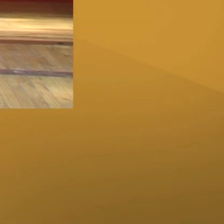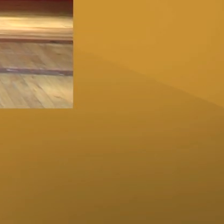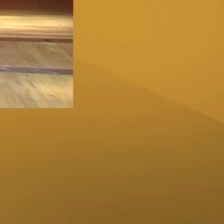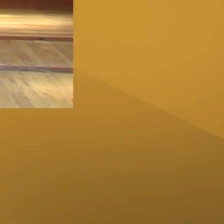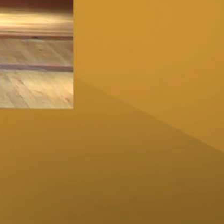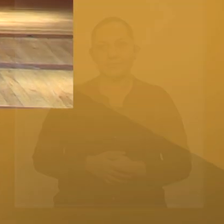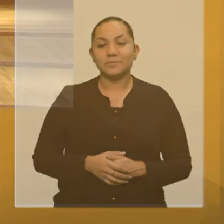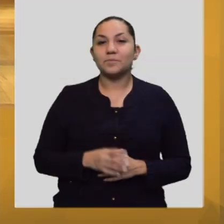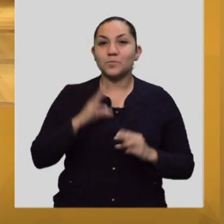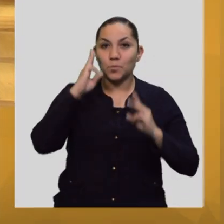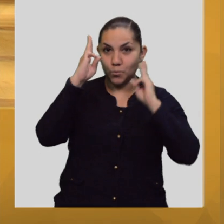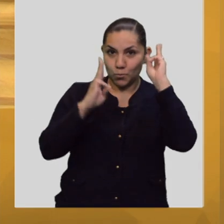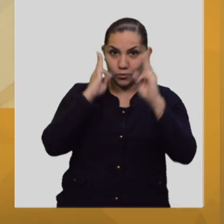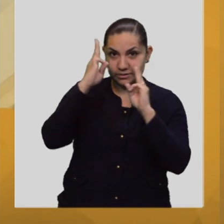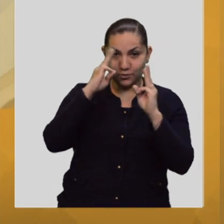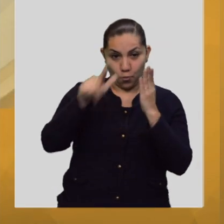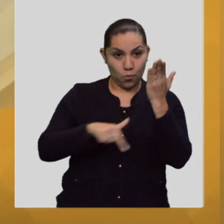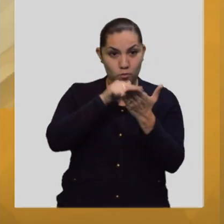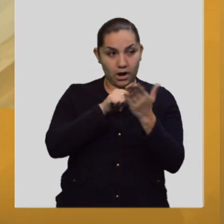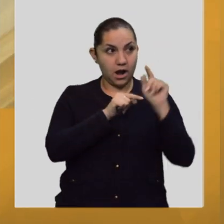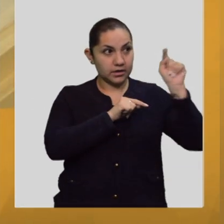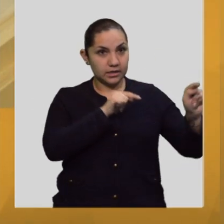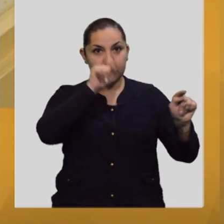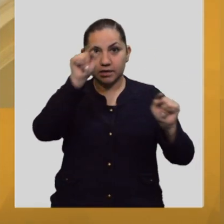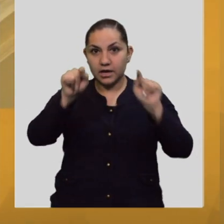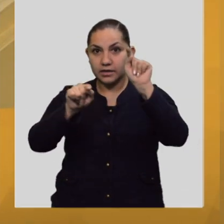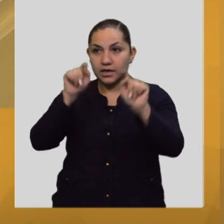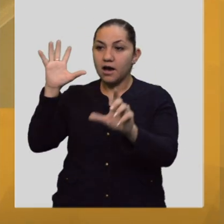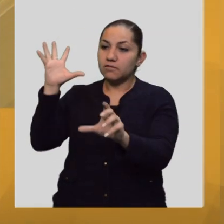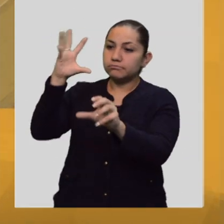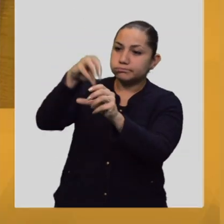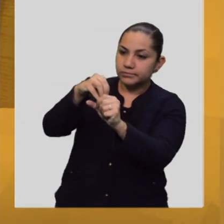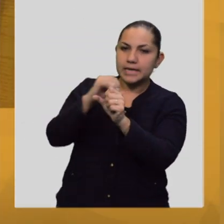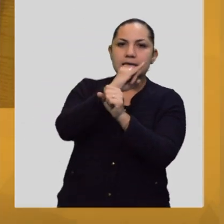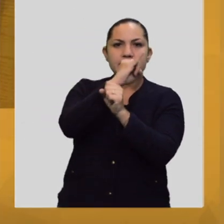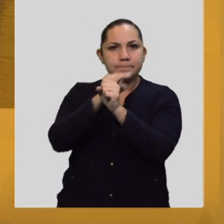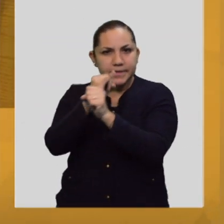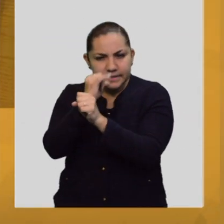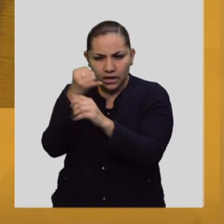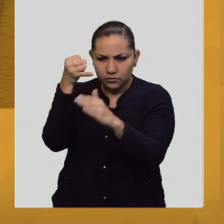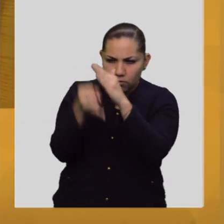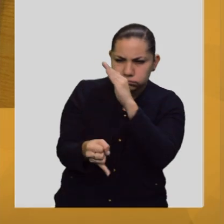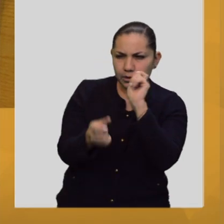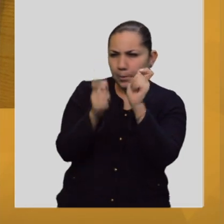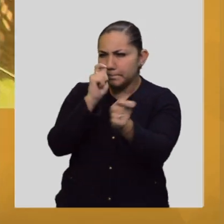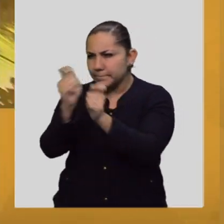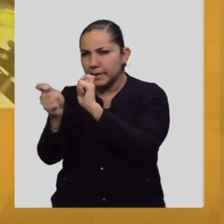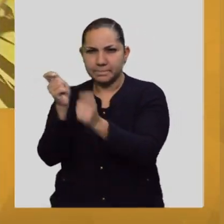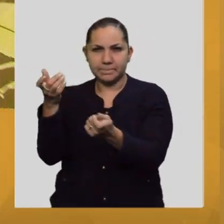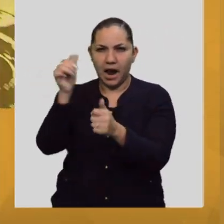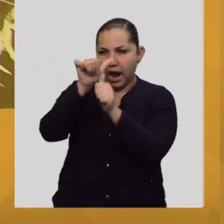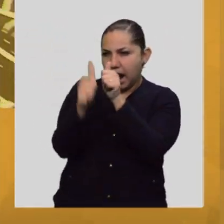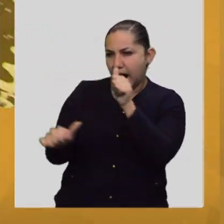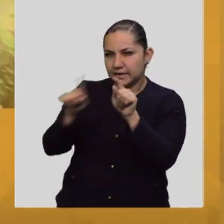Los museos, espacios donde se conjuntan la investigación, el conocimiento y las diferentes expresiones del arte e incluso la ciencia,